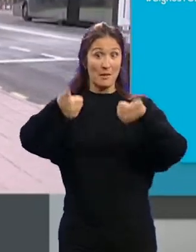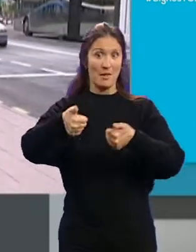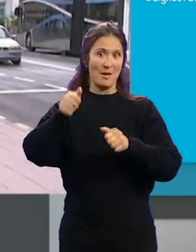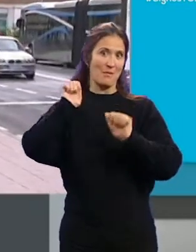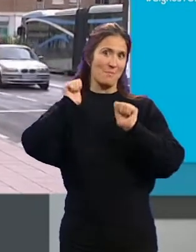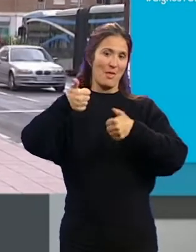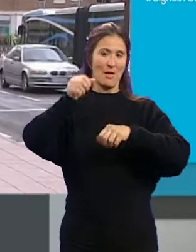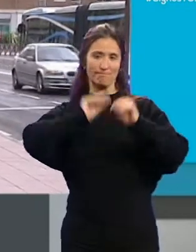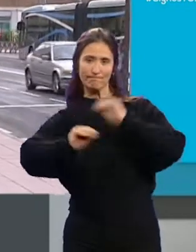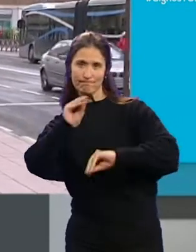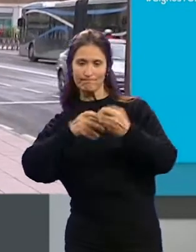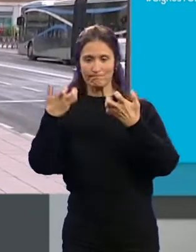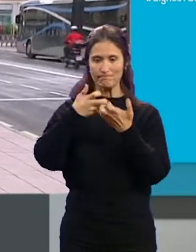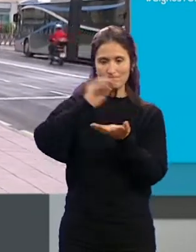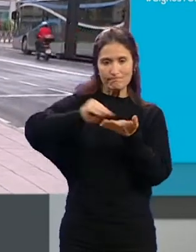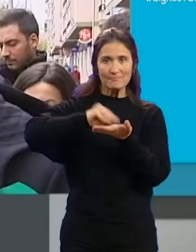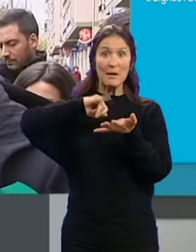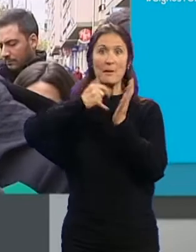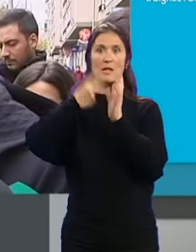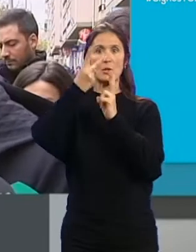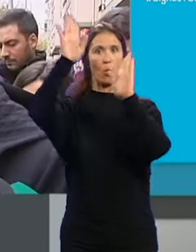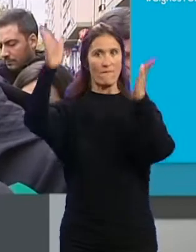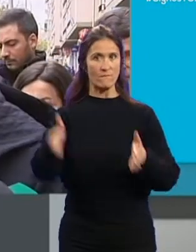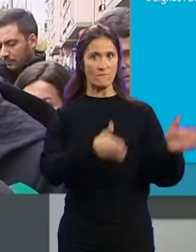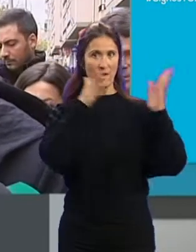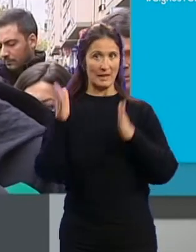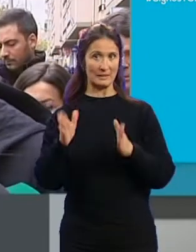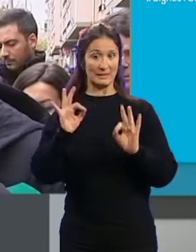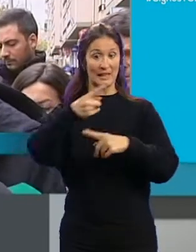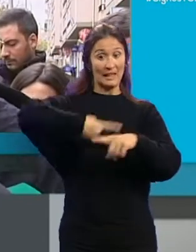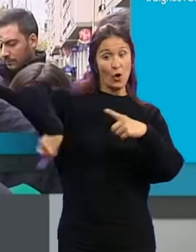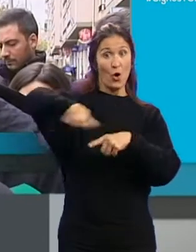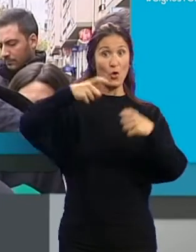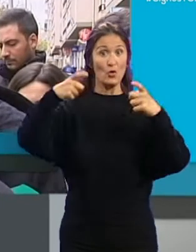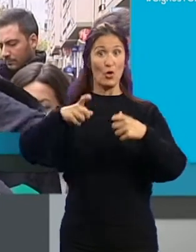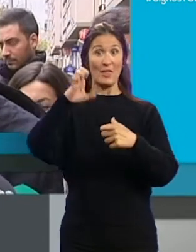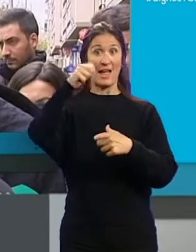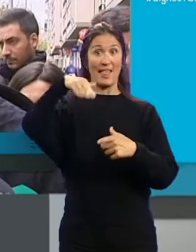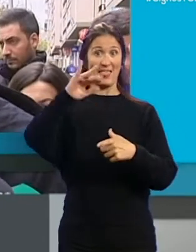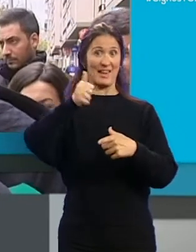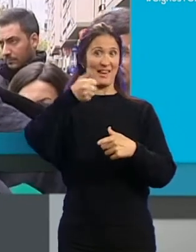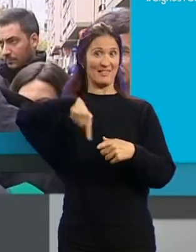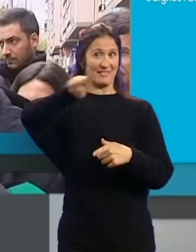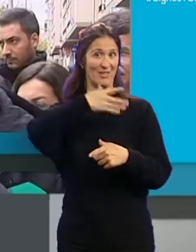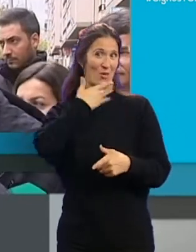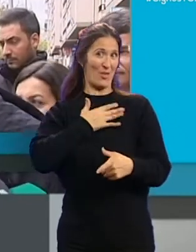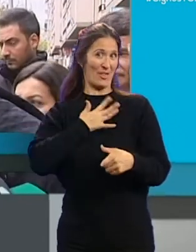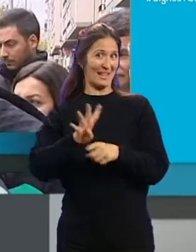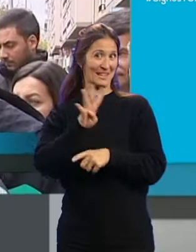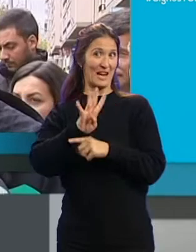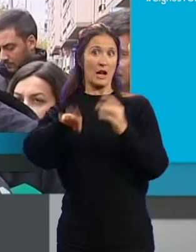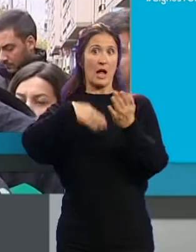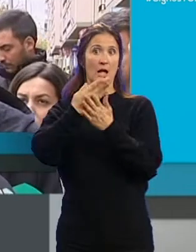redacción del proyecto ya de la segunda fase... ...que es la que va desde la rotonda de la encina, como lo conocemos en La Chana... ...hasta